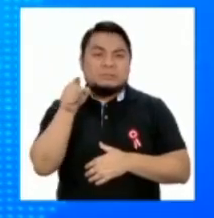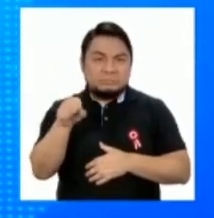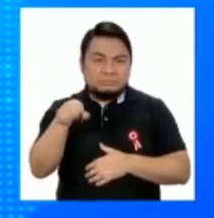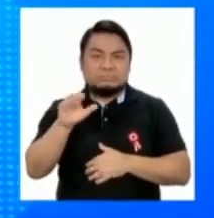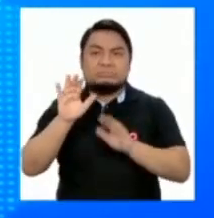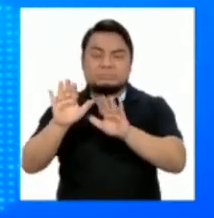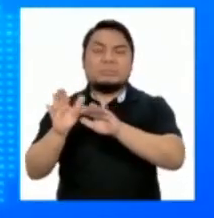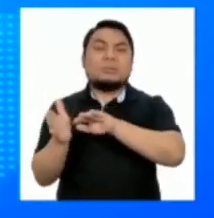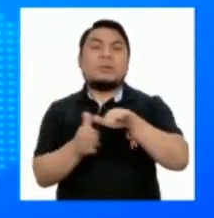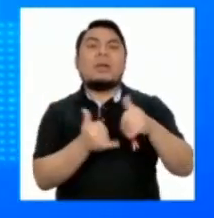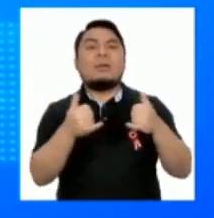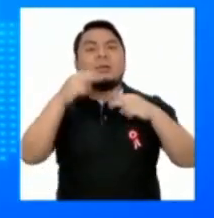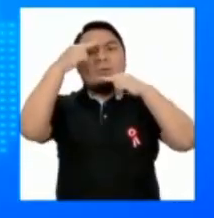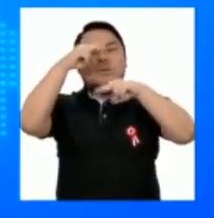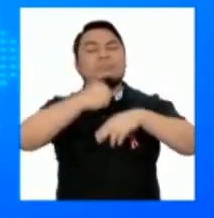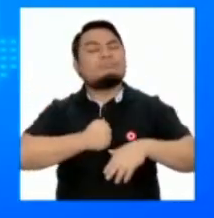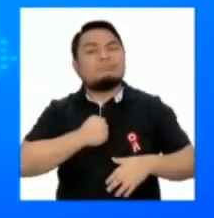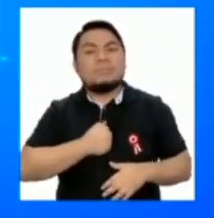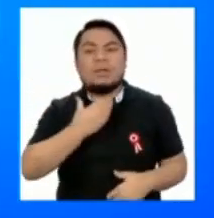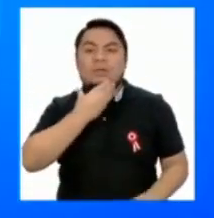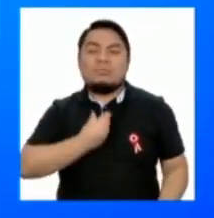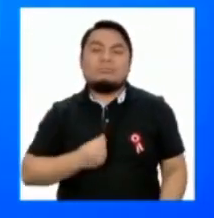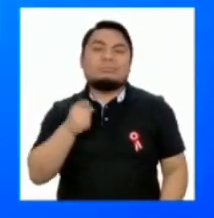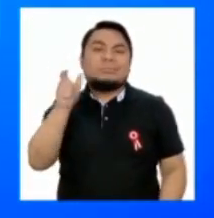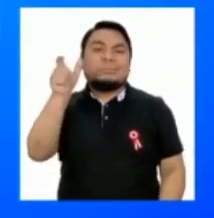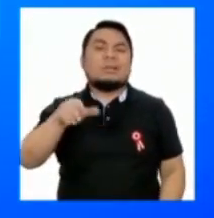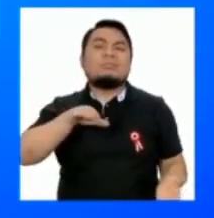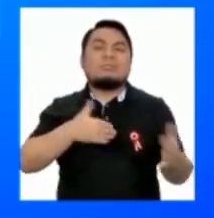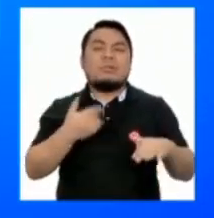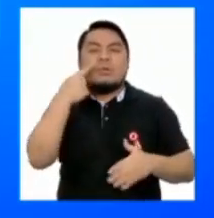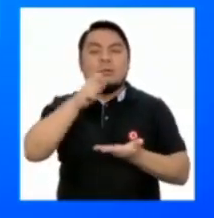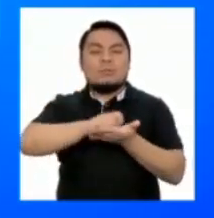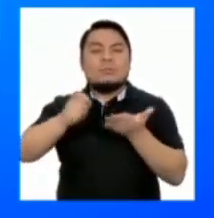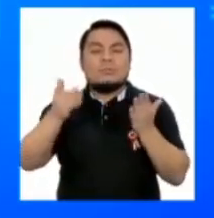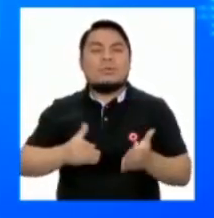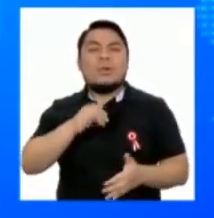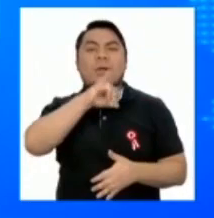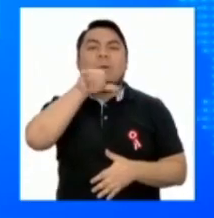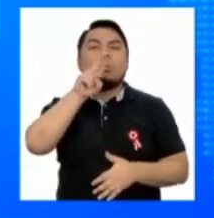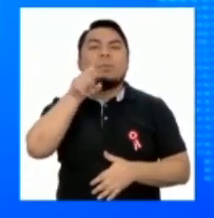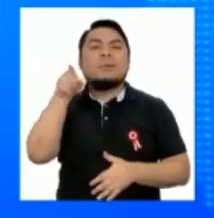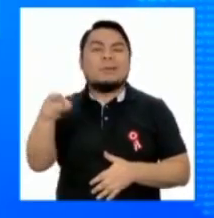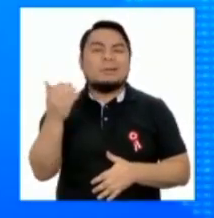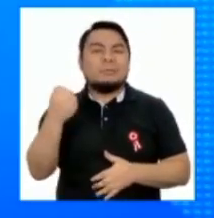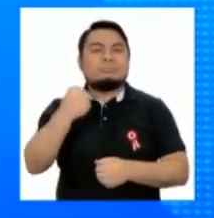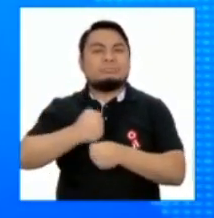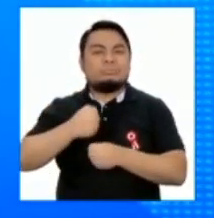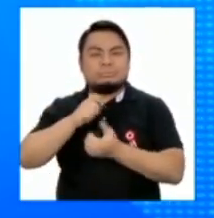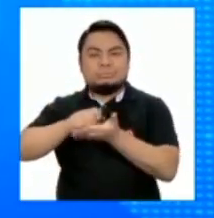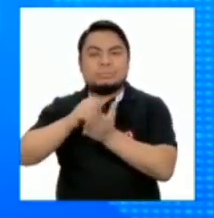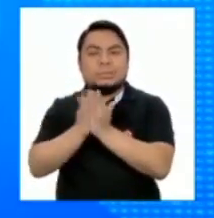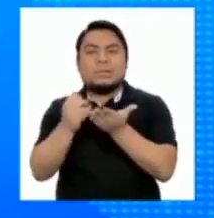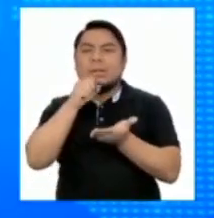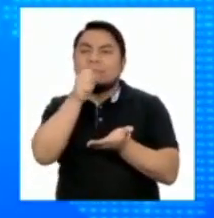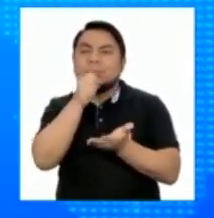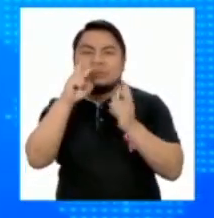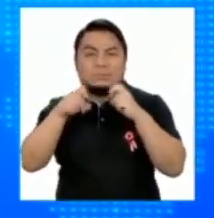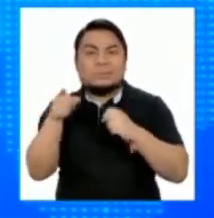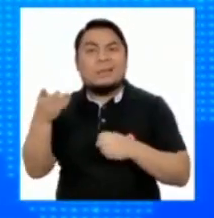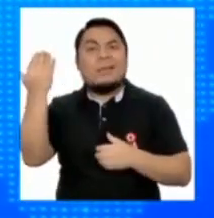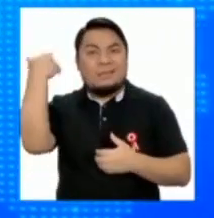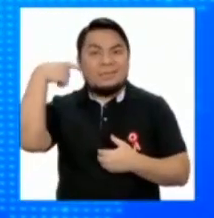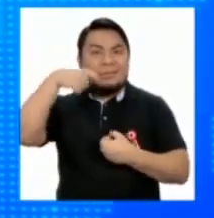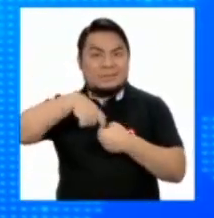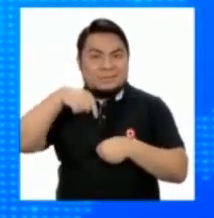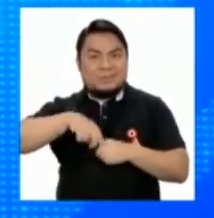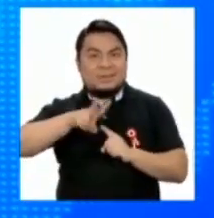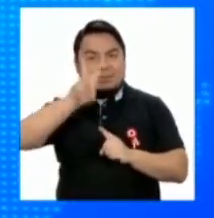Bueno, toca darle una noticia penosa. Falleció el escritor Juan Ochoa López en su labor periodística. Formó parte de esta casa televisora